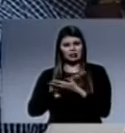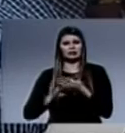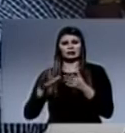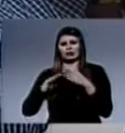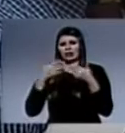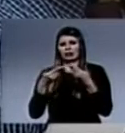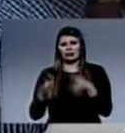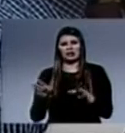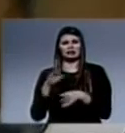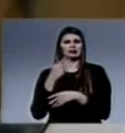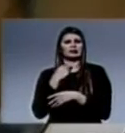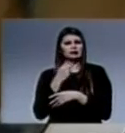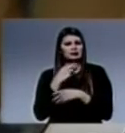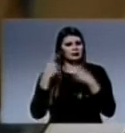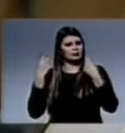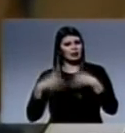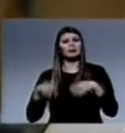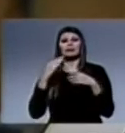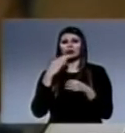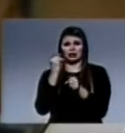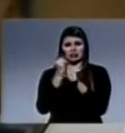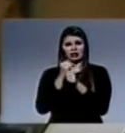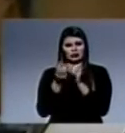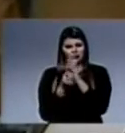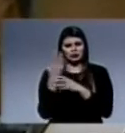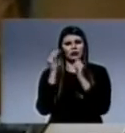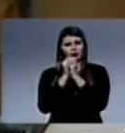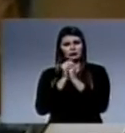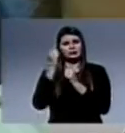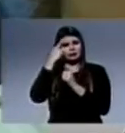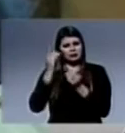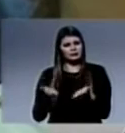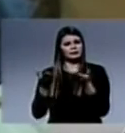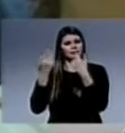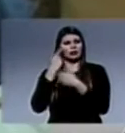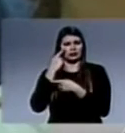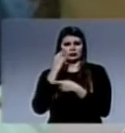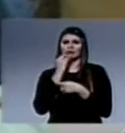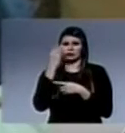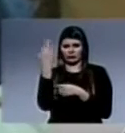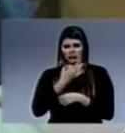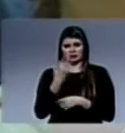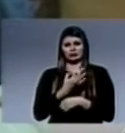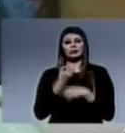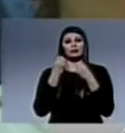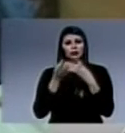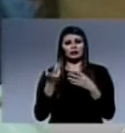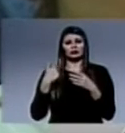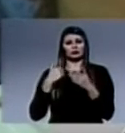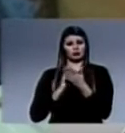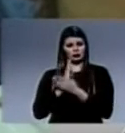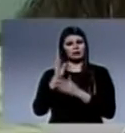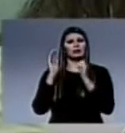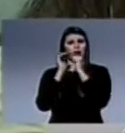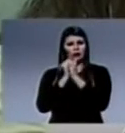cayendo en vicios. Pero como congregación se han levantado en oración para que ellos puedan conocer a Jesús verdaderamente. Nuestra oración y